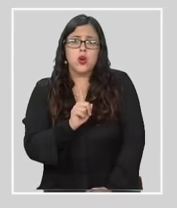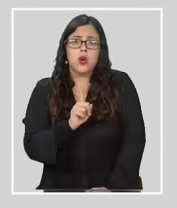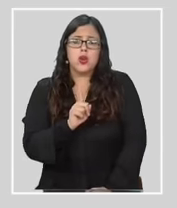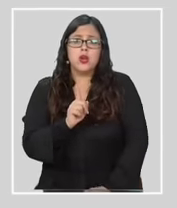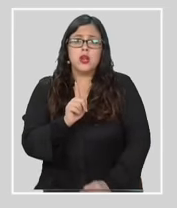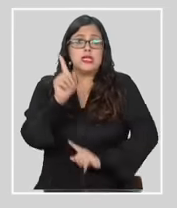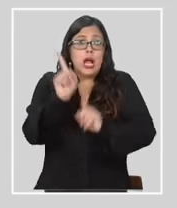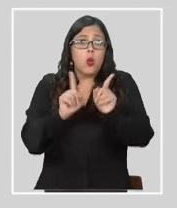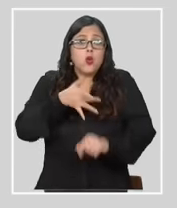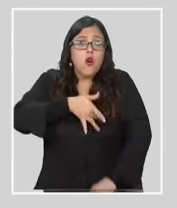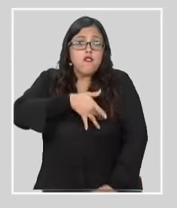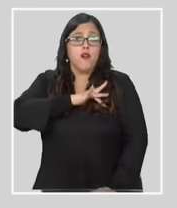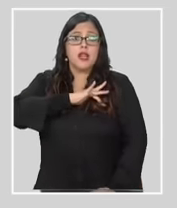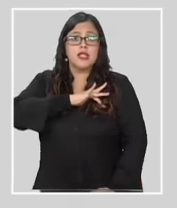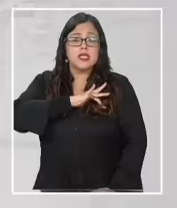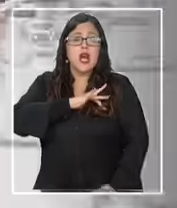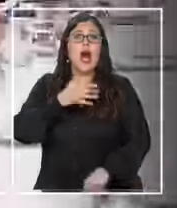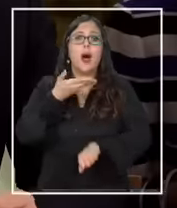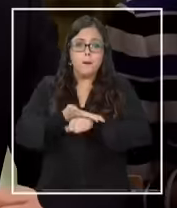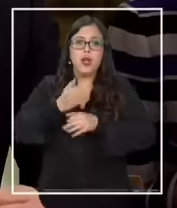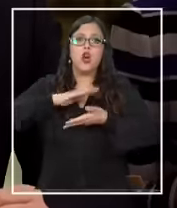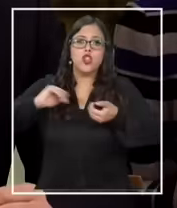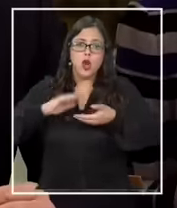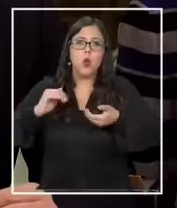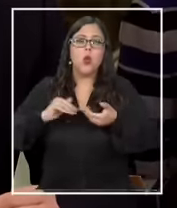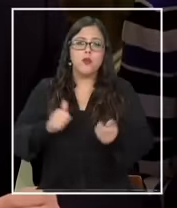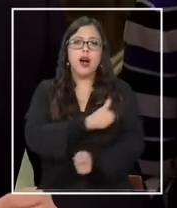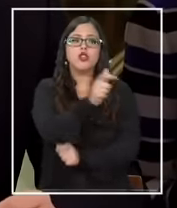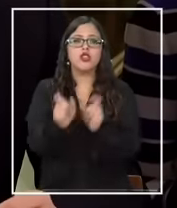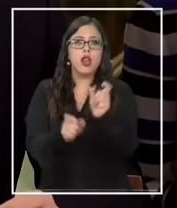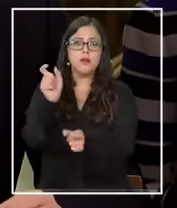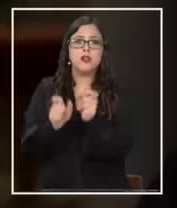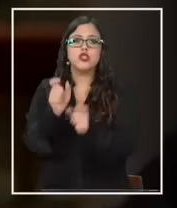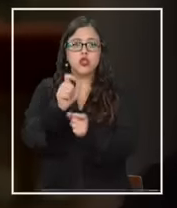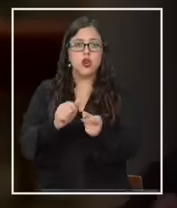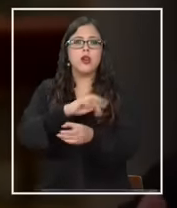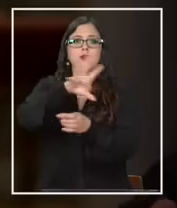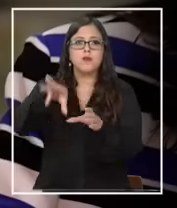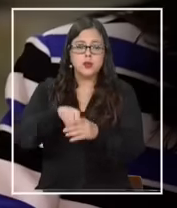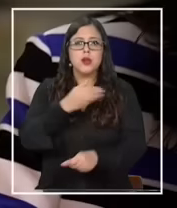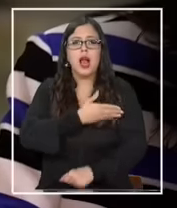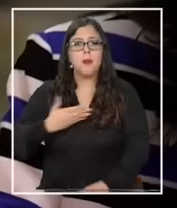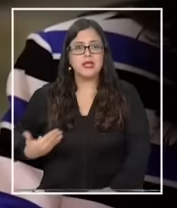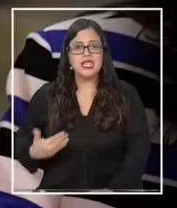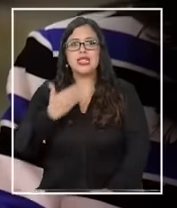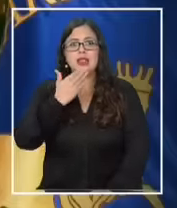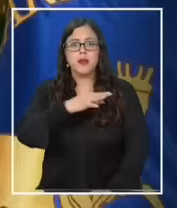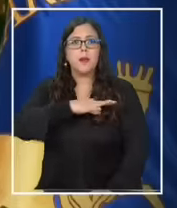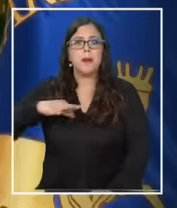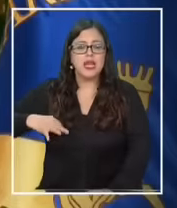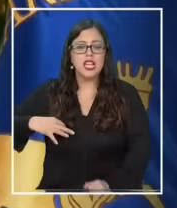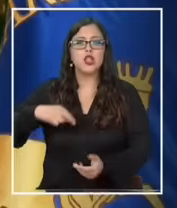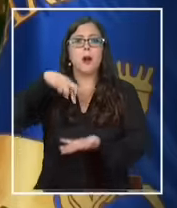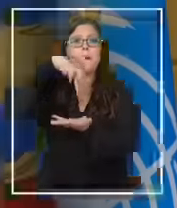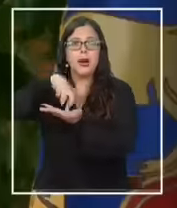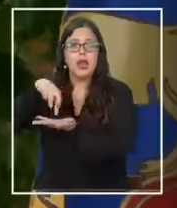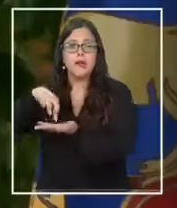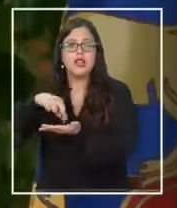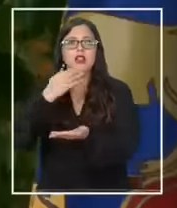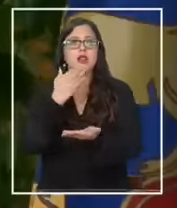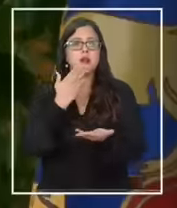alguno se sintió ofendido pido disculpas a todos los involucrados al presidente a los ministros a los parlamentarios